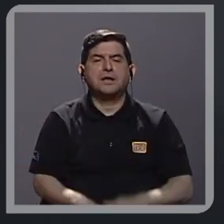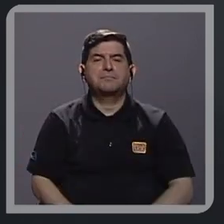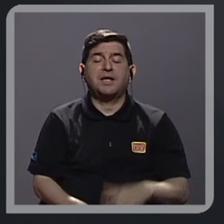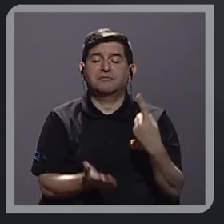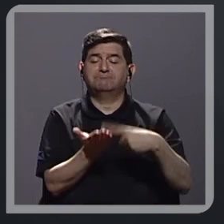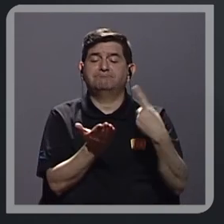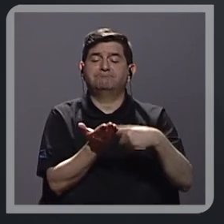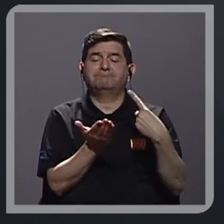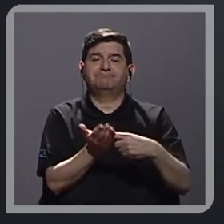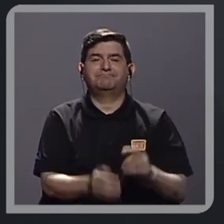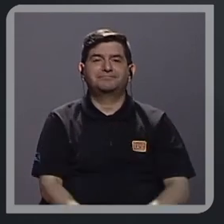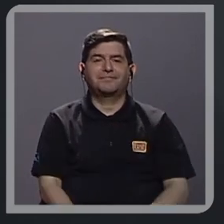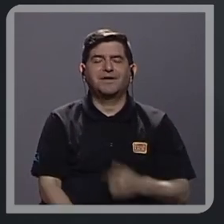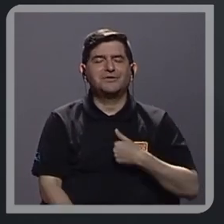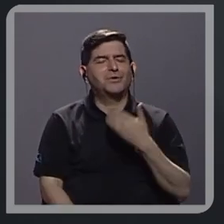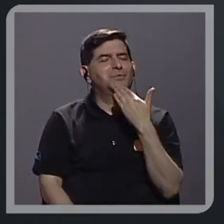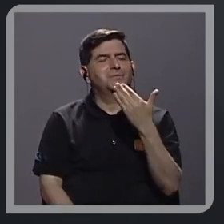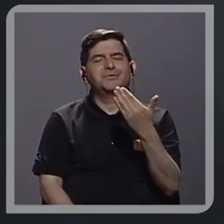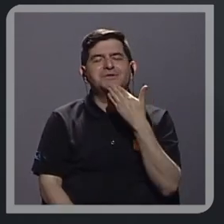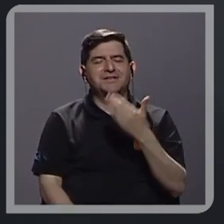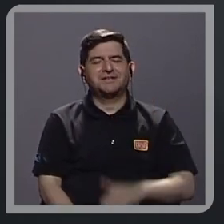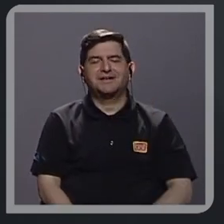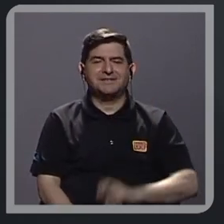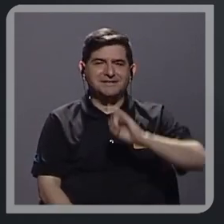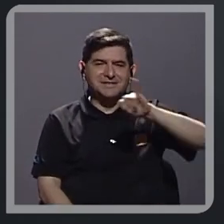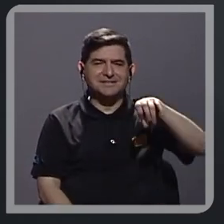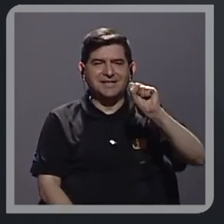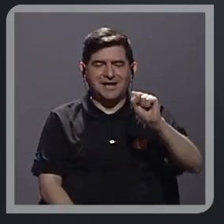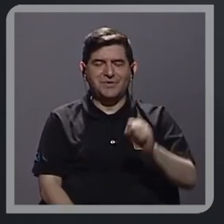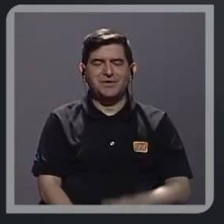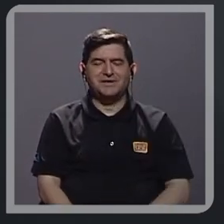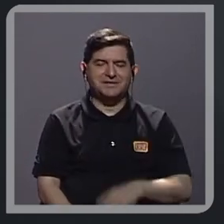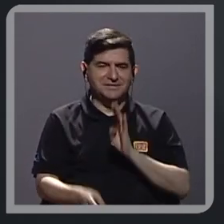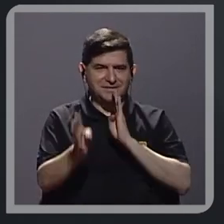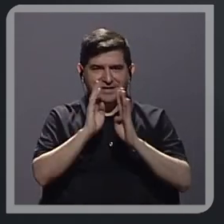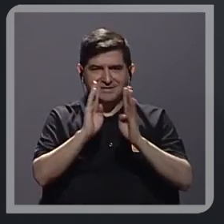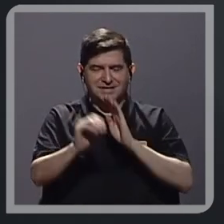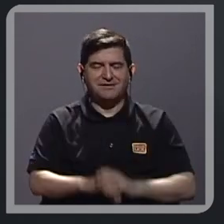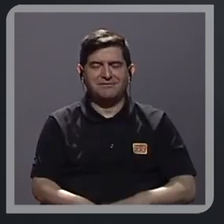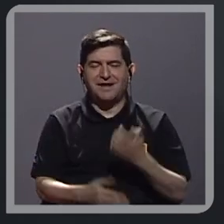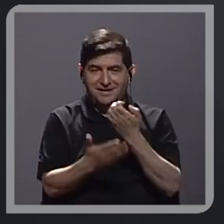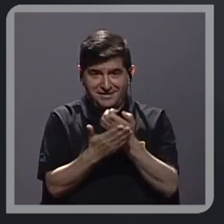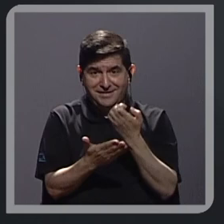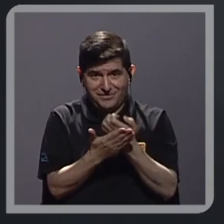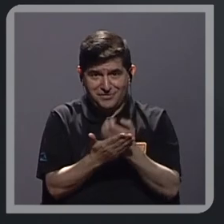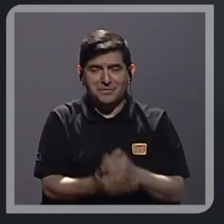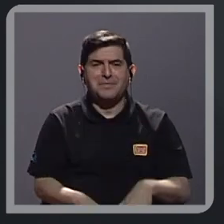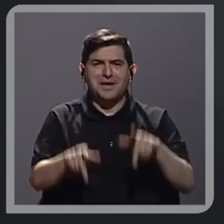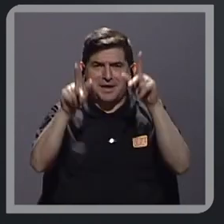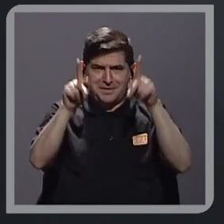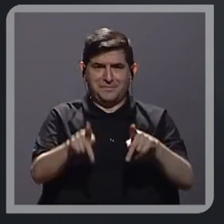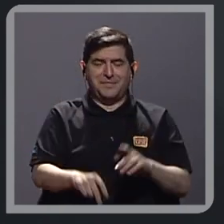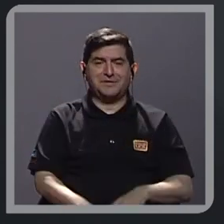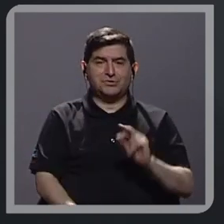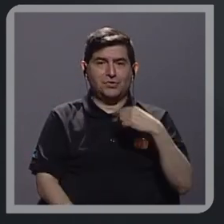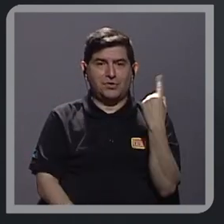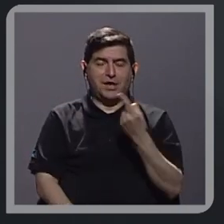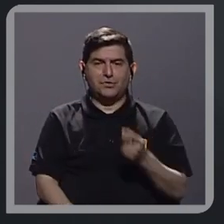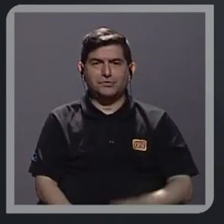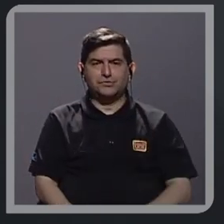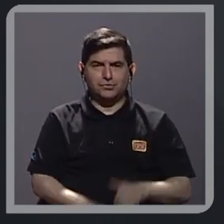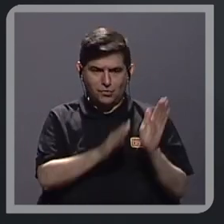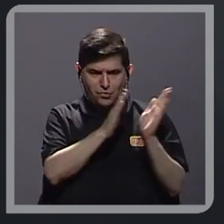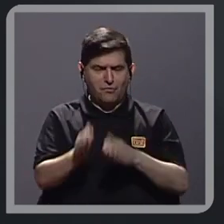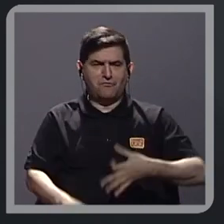a debate yo le tengo que agradecer mucho a doña Julissa la oportunidad de conversar sobre economía una persona que no solamente está formada